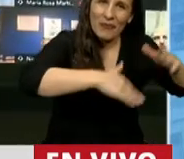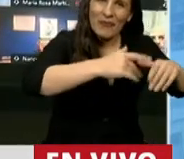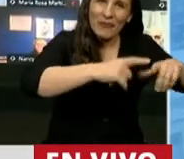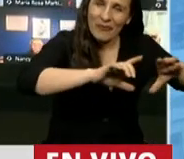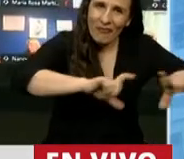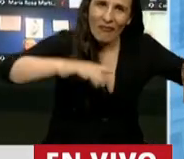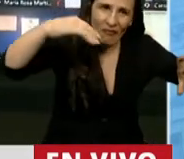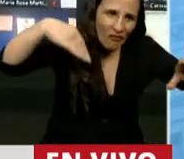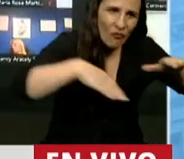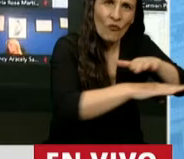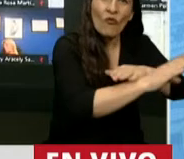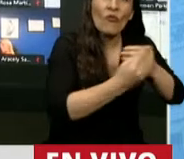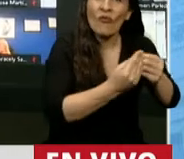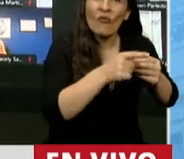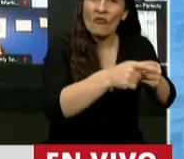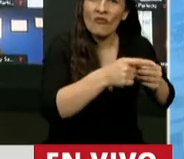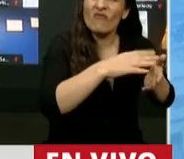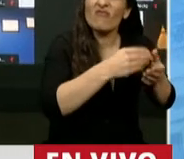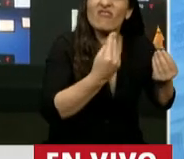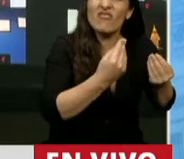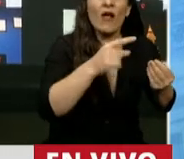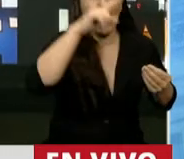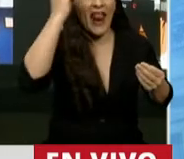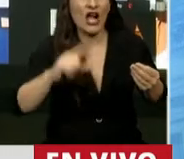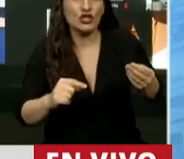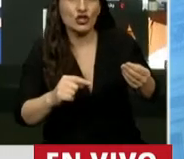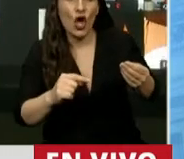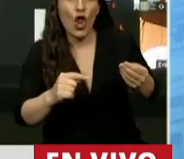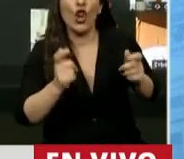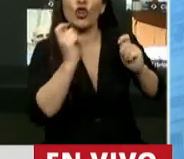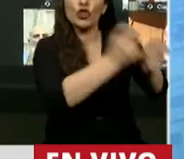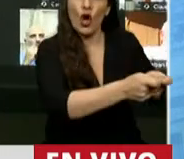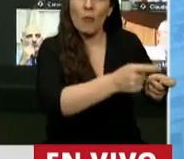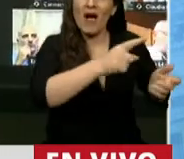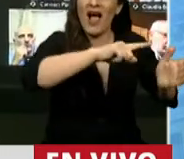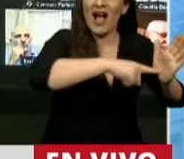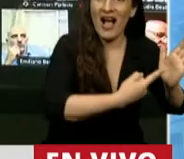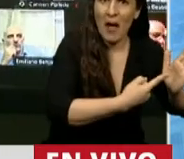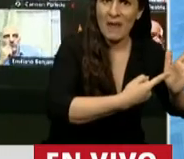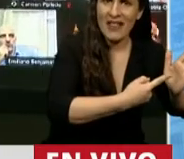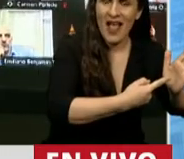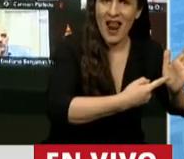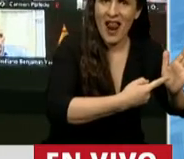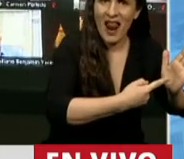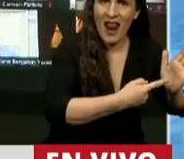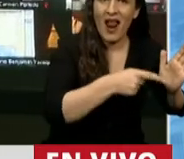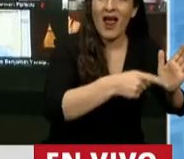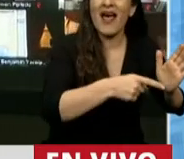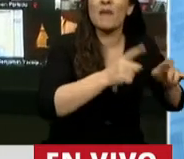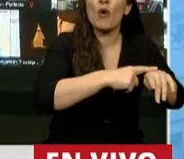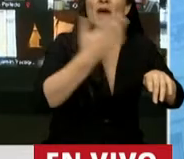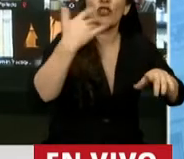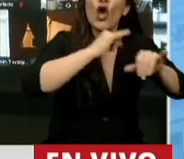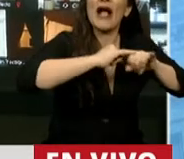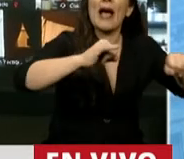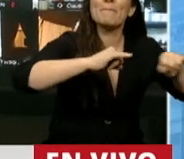transferencia era de un bien que pertenecía a la Nación, se trasladó a la Ciudad Autónoma de Buenos Aires y fue parte de la campaña política